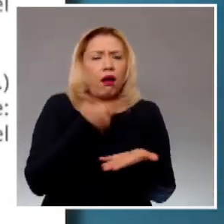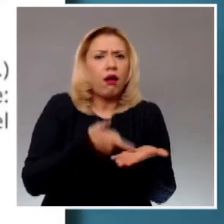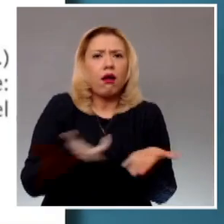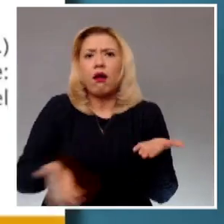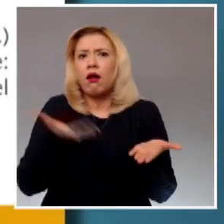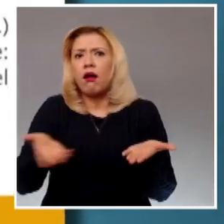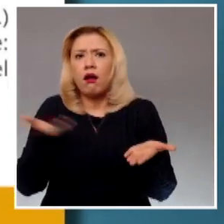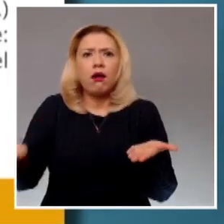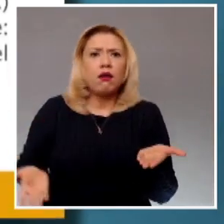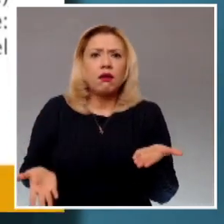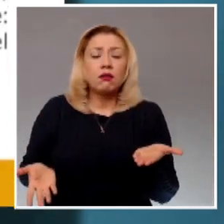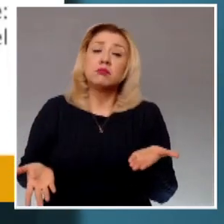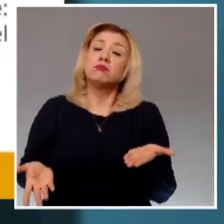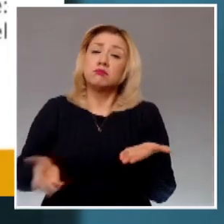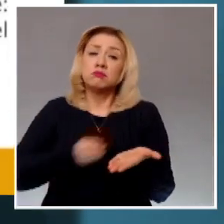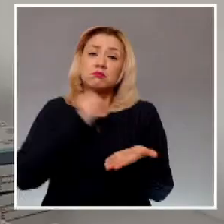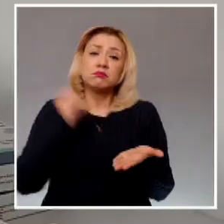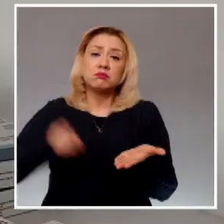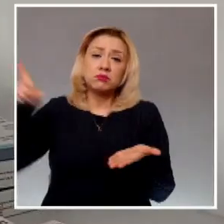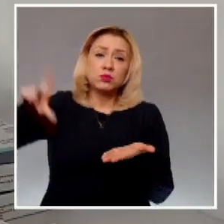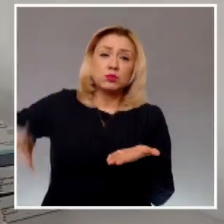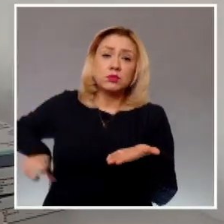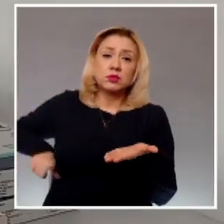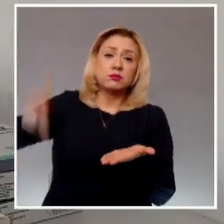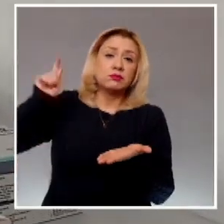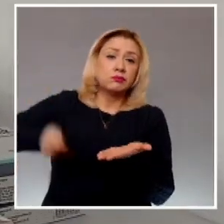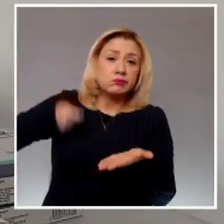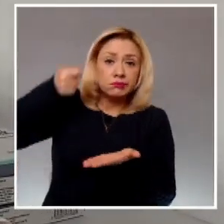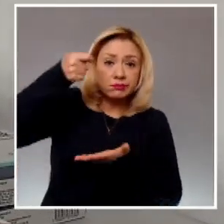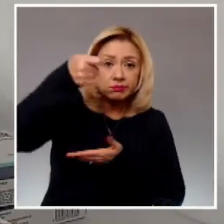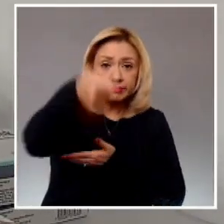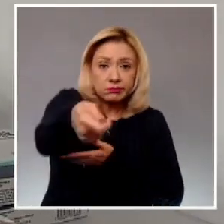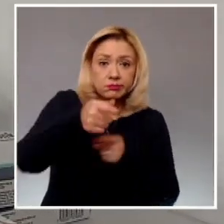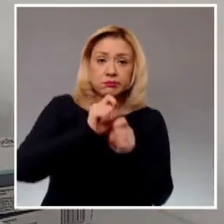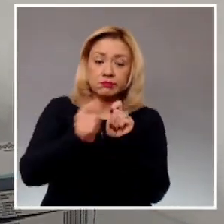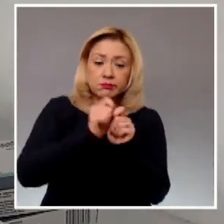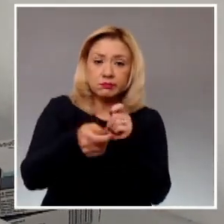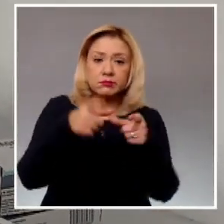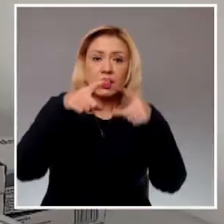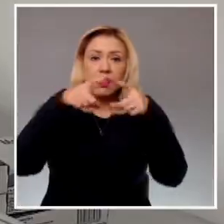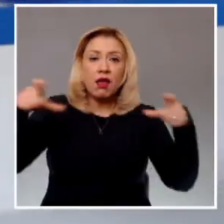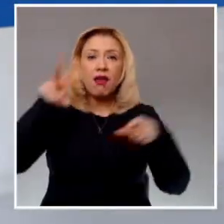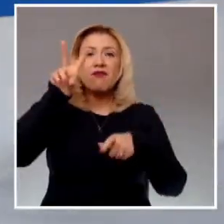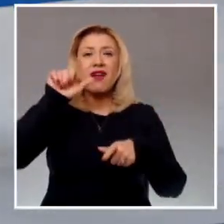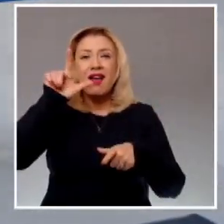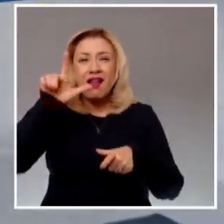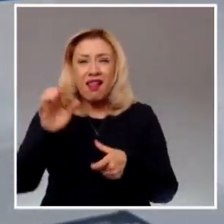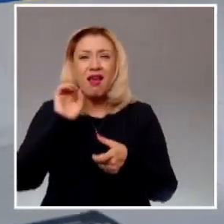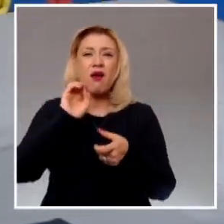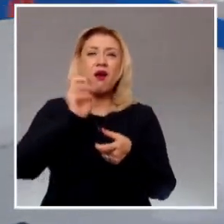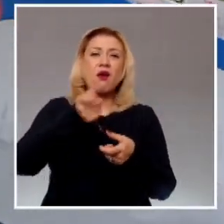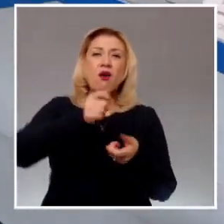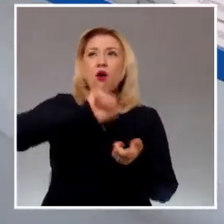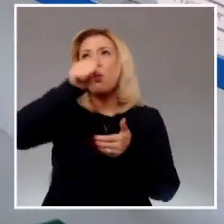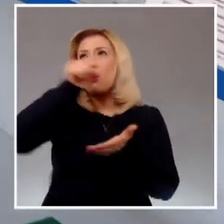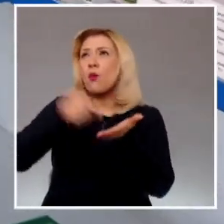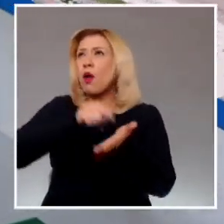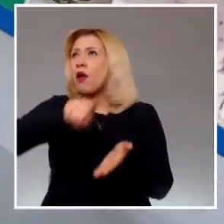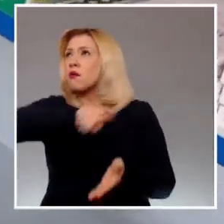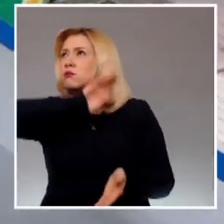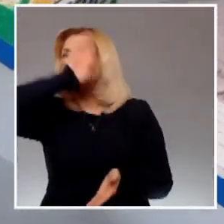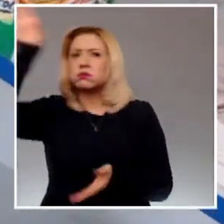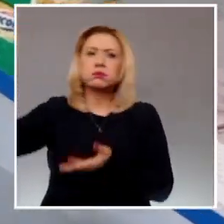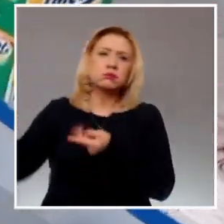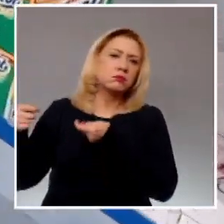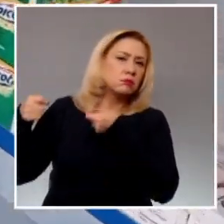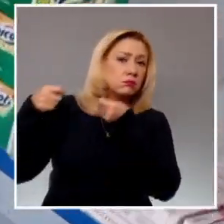recursos que haya erogado para su adquisición, toda vez que al interrumpir el suministro del medicamento, se vulneró el derecho al disfrute del